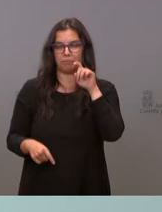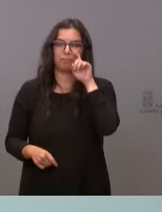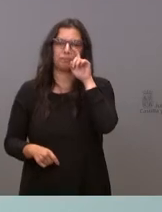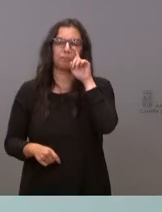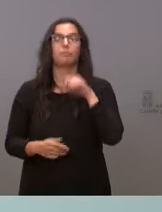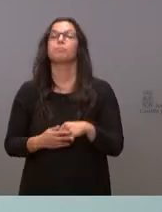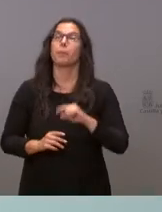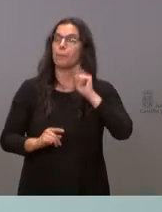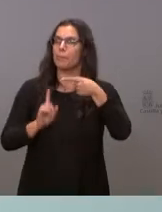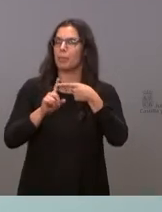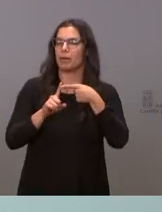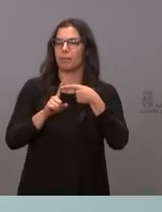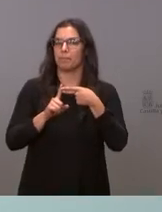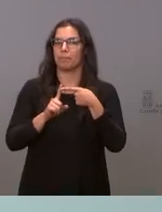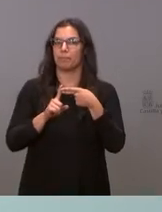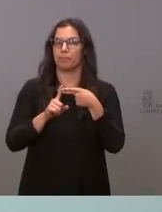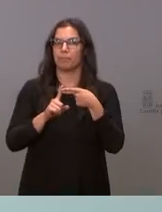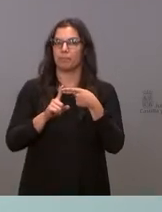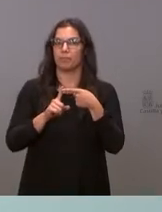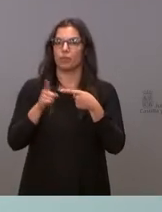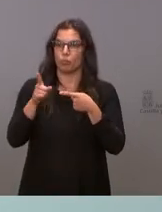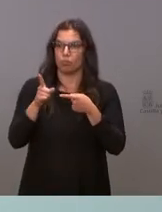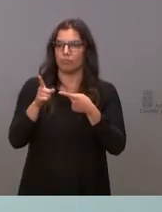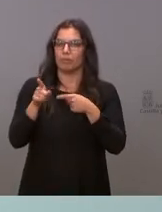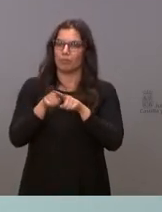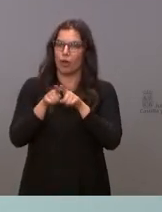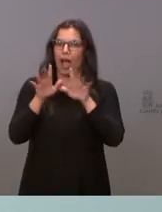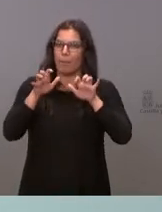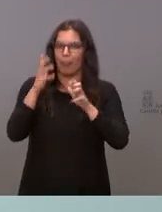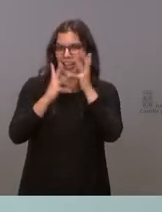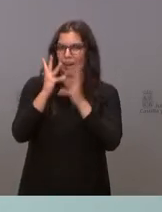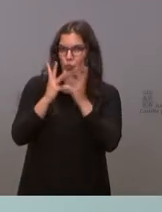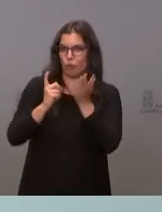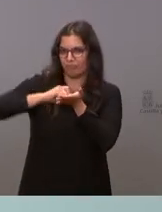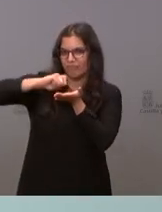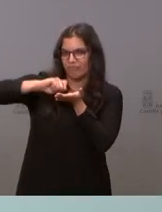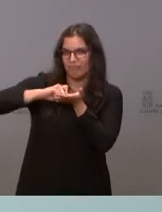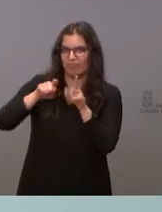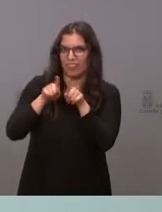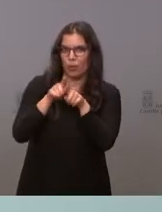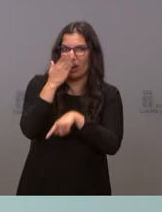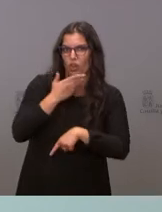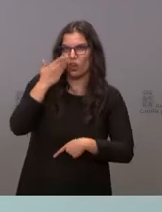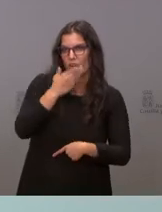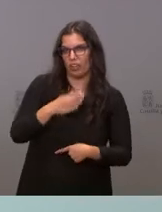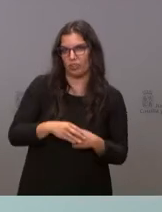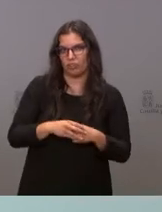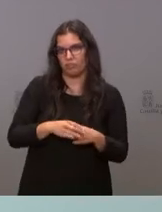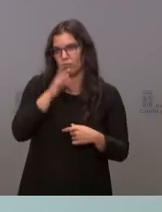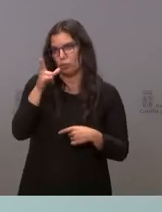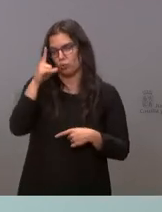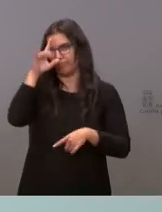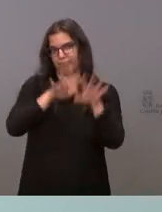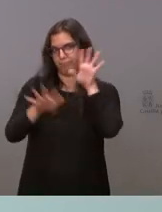La primera, comprar un cuadernillo de rubio, porque se quedó en los conjuntos disjuntos.